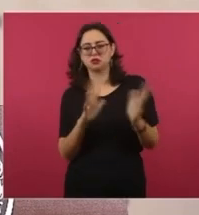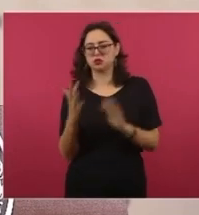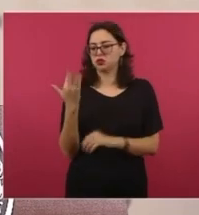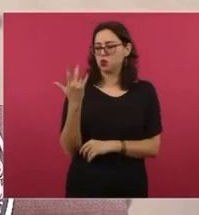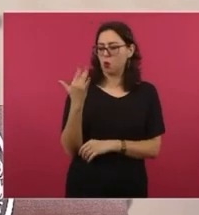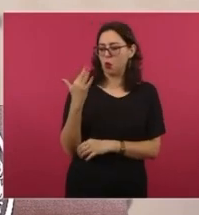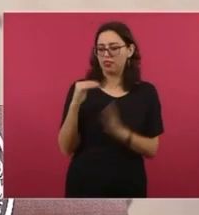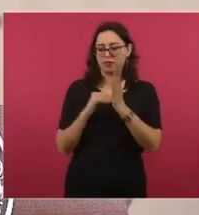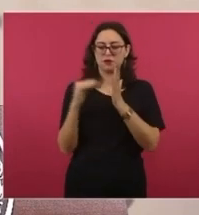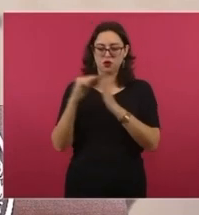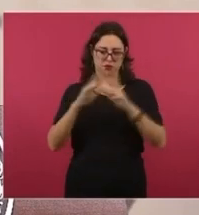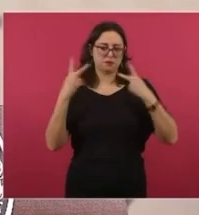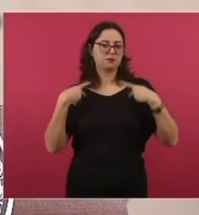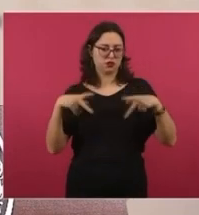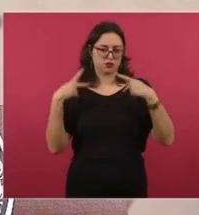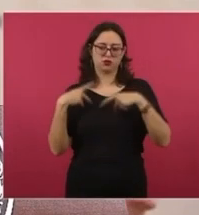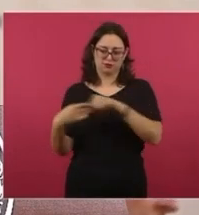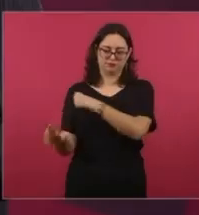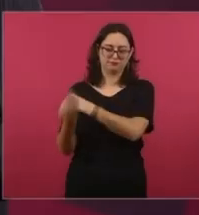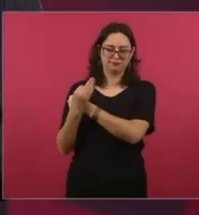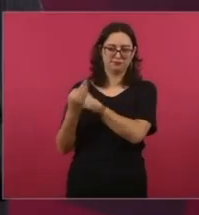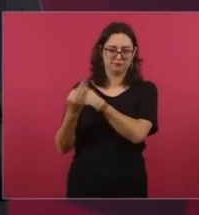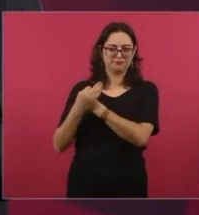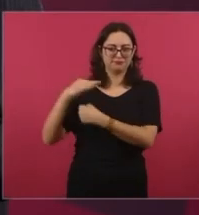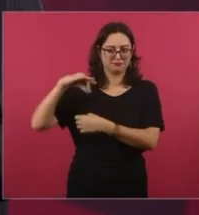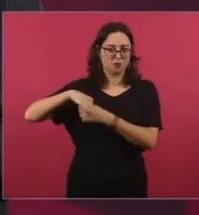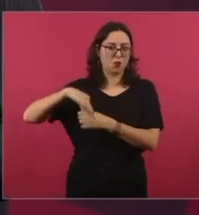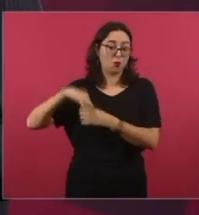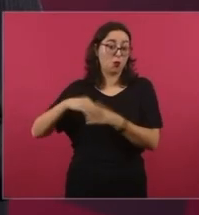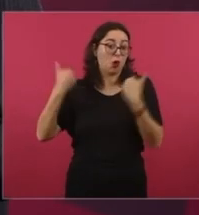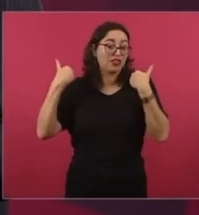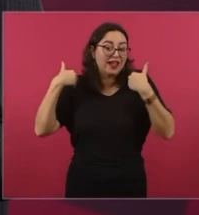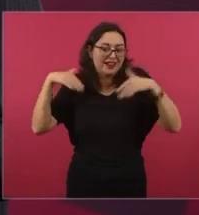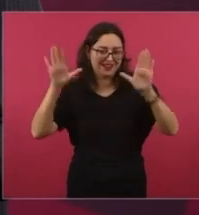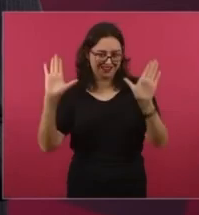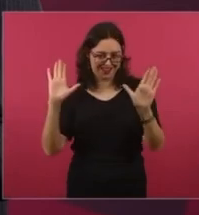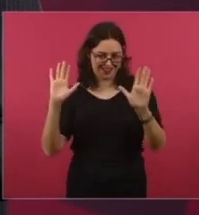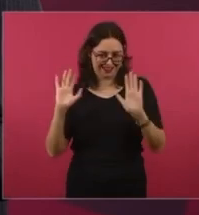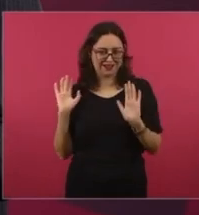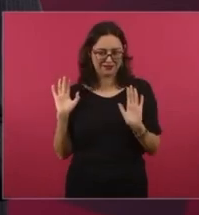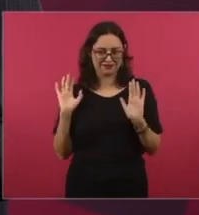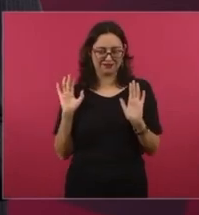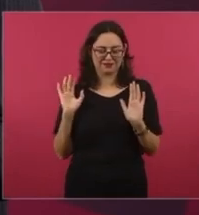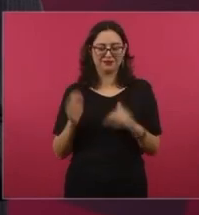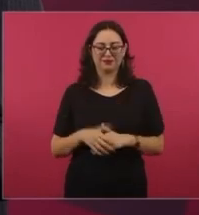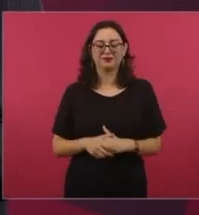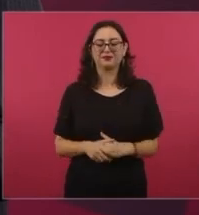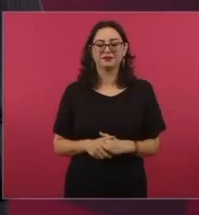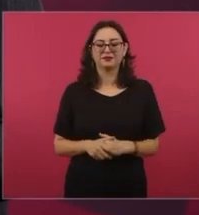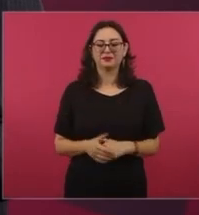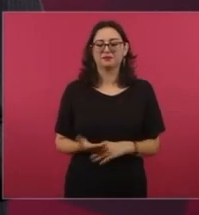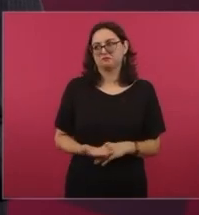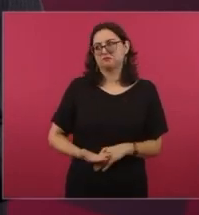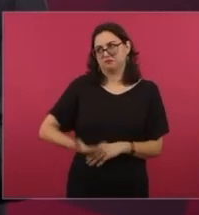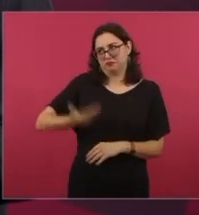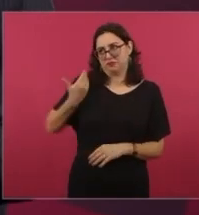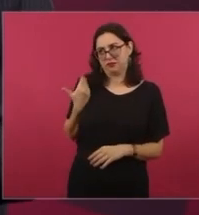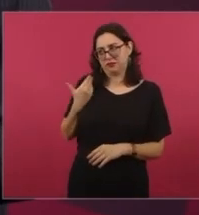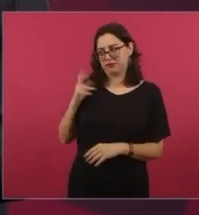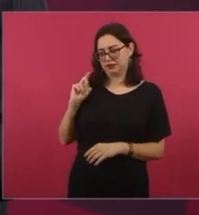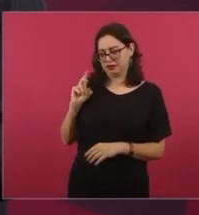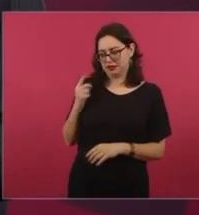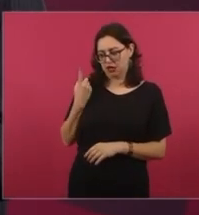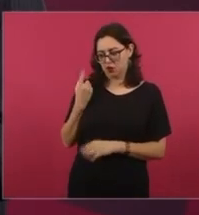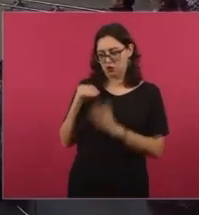millones de apoyos y en la elección obtuvimos 31